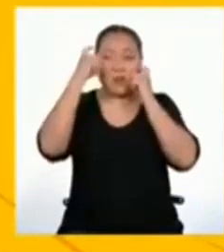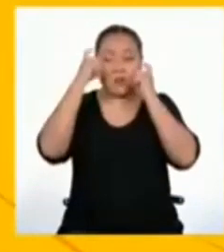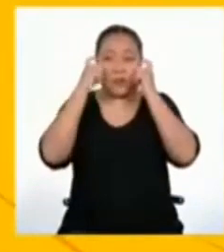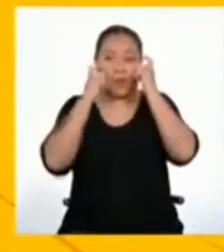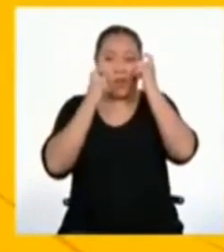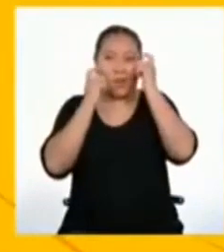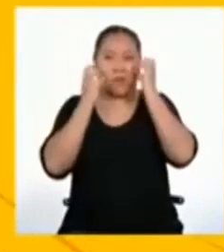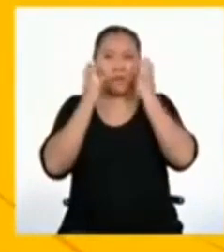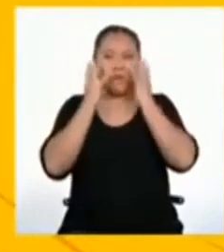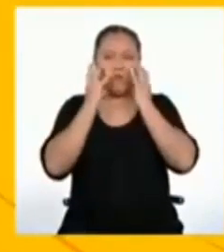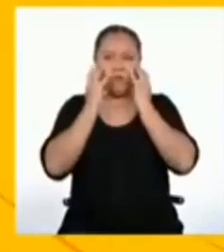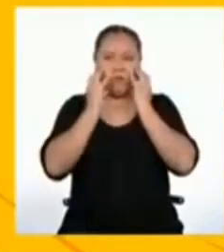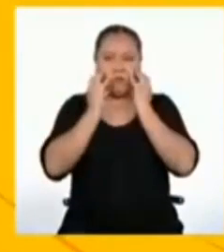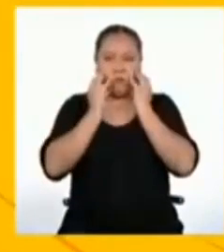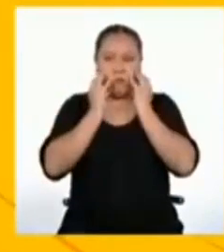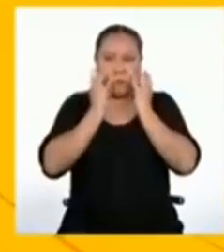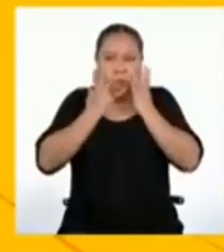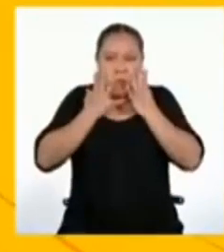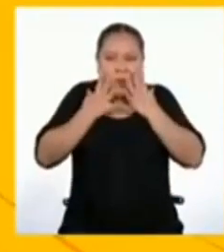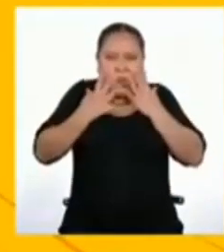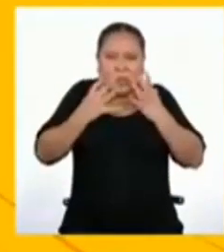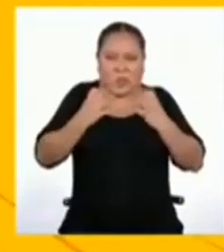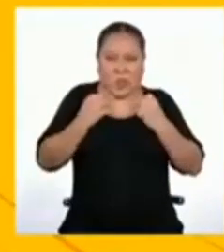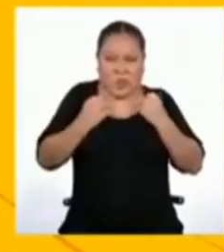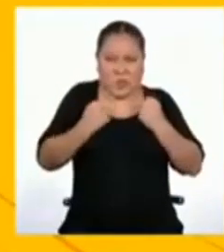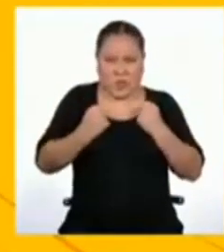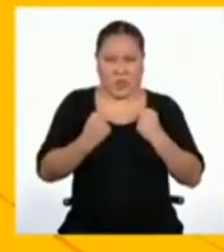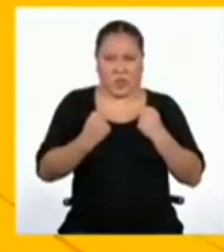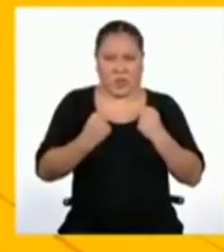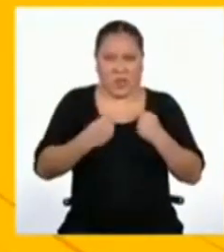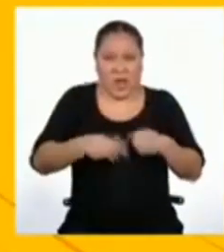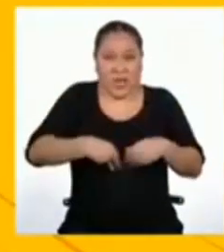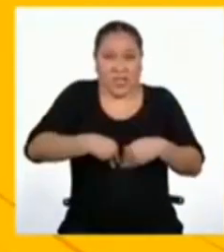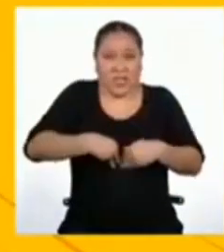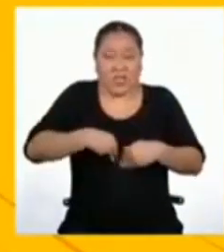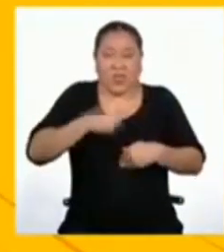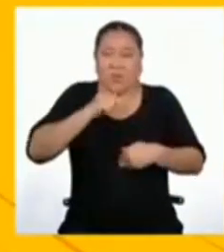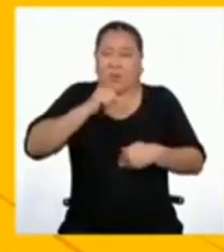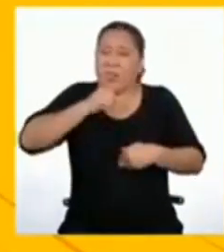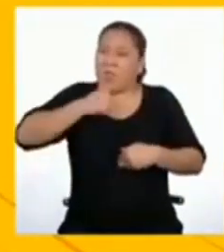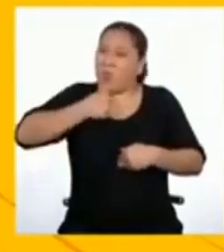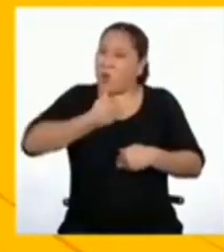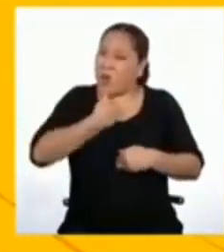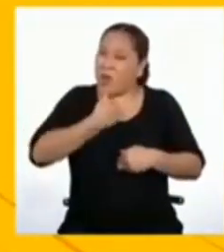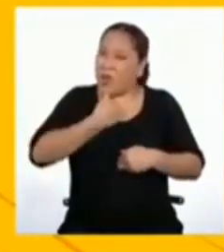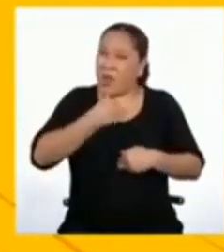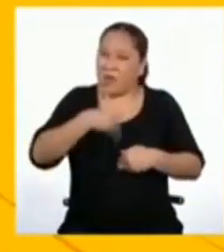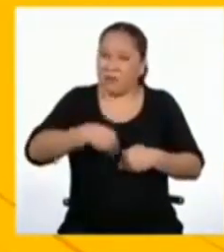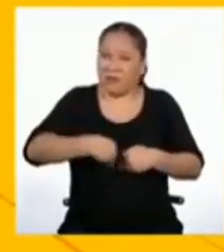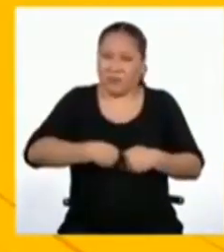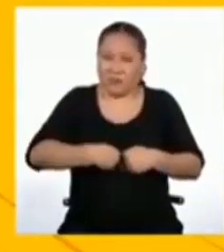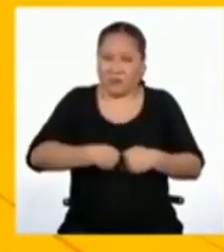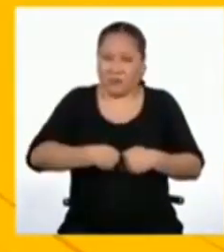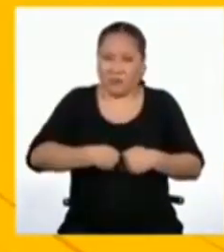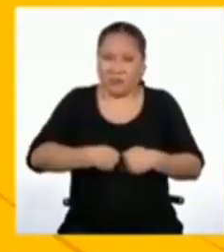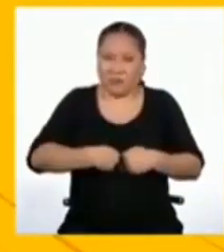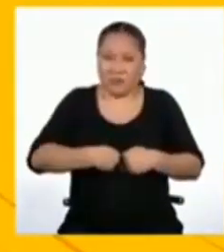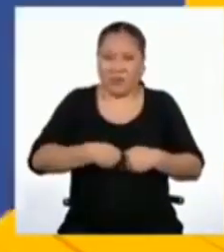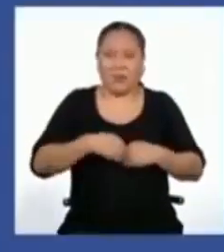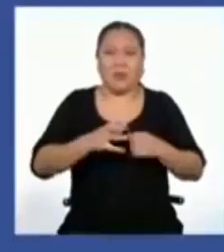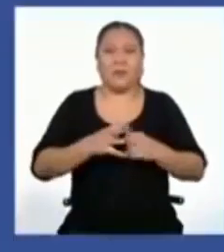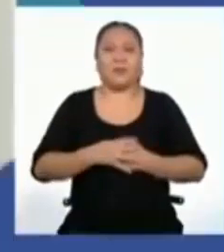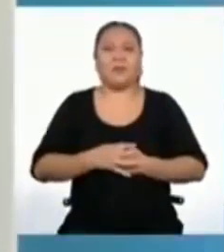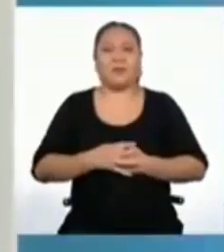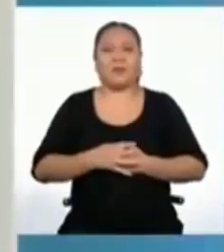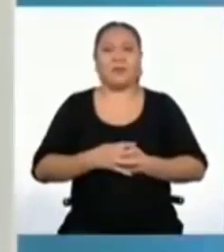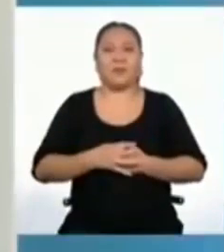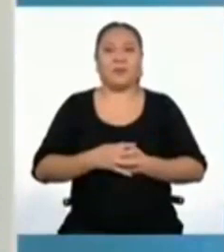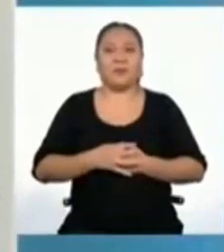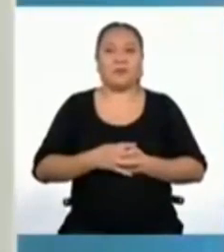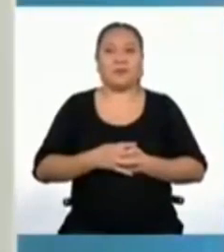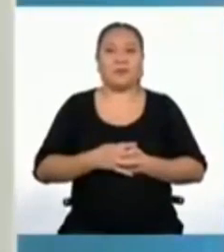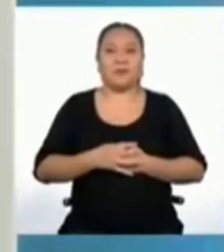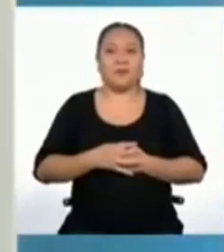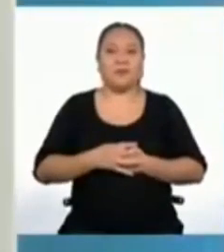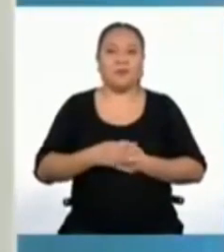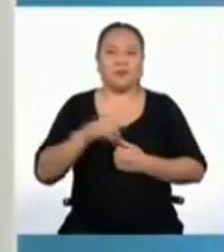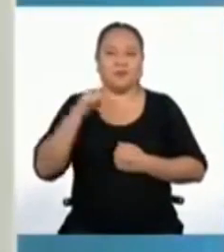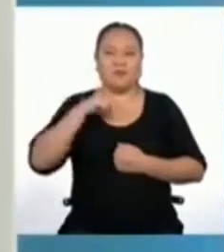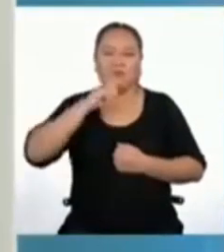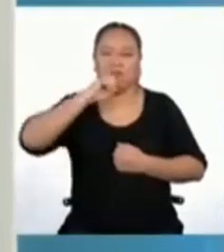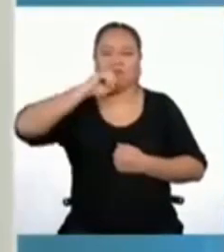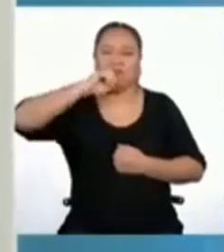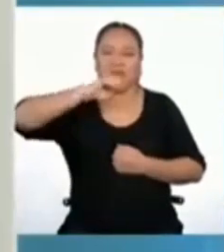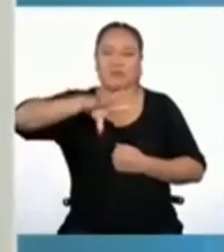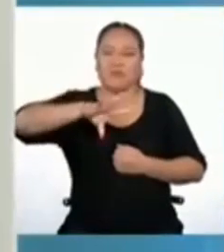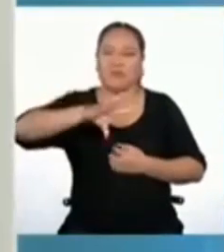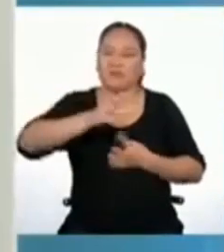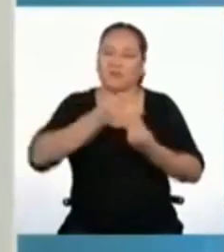facial, te pones tensa, el estómago te duele y en general las expresamos